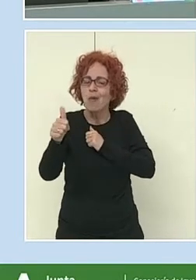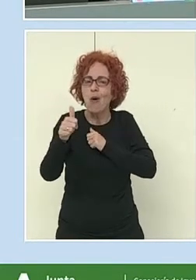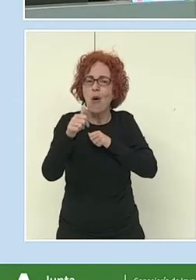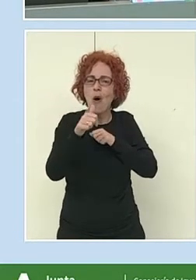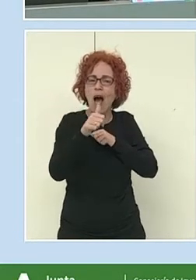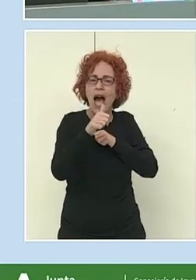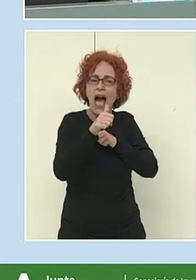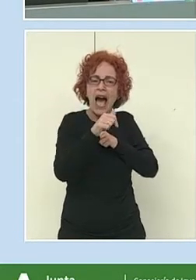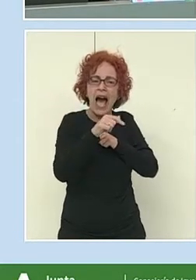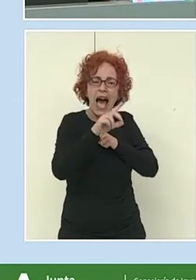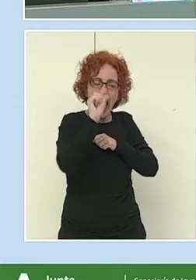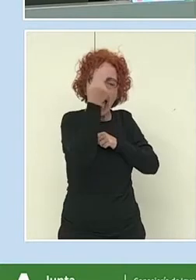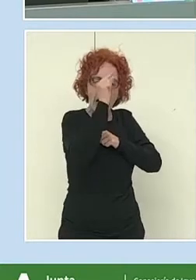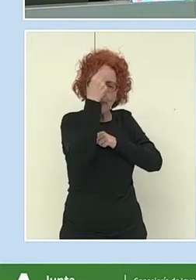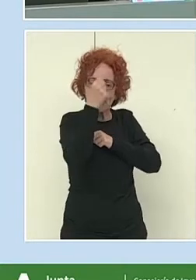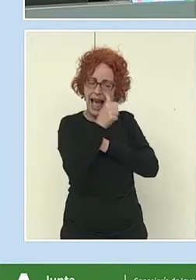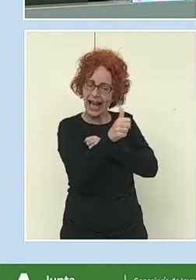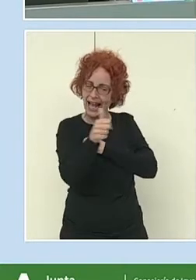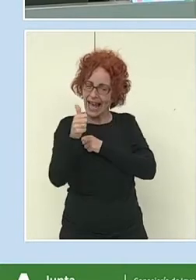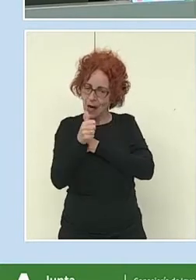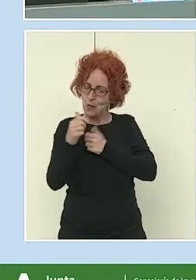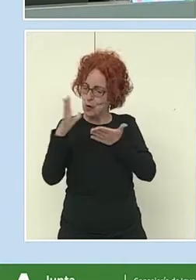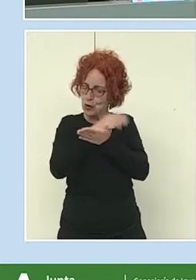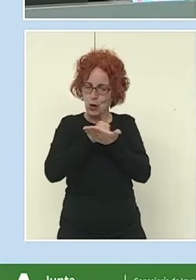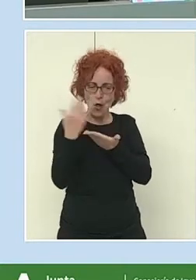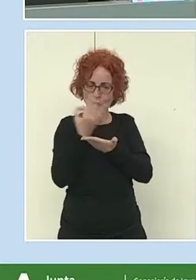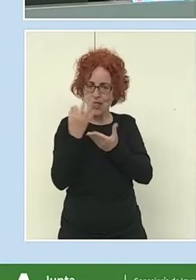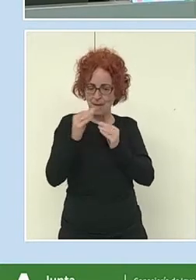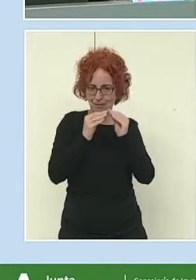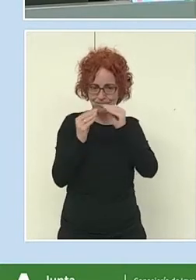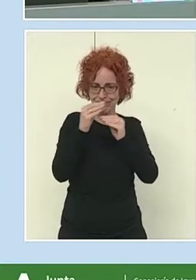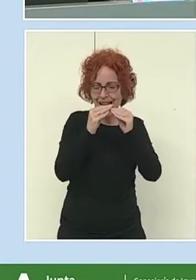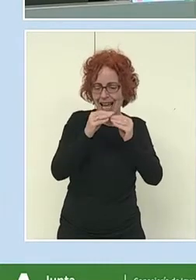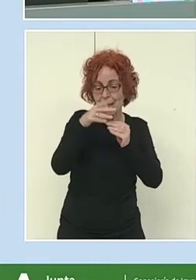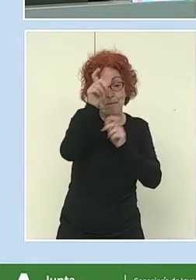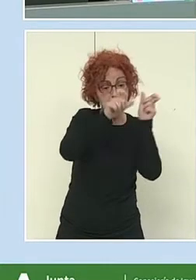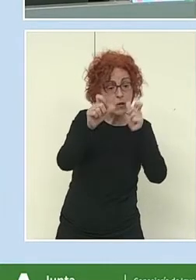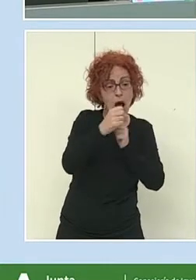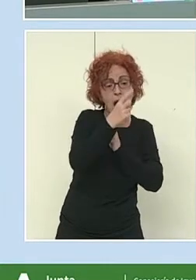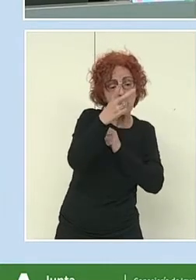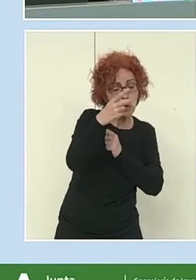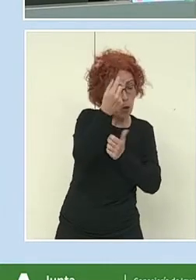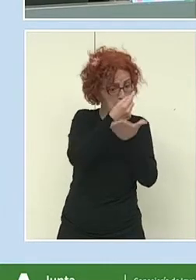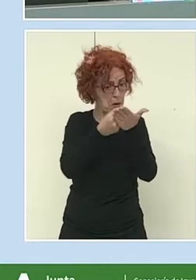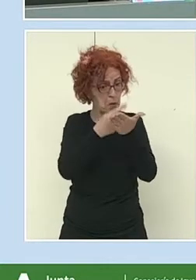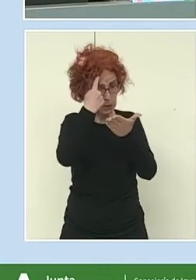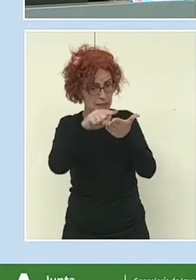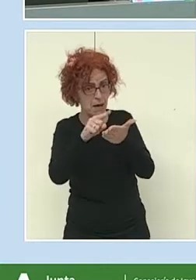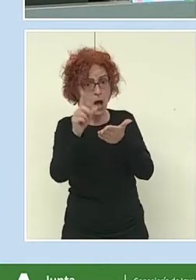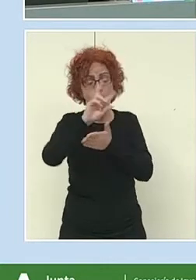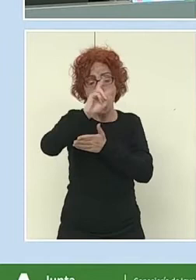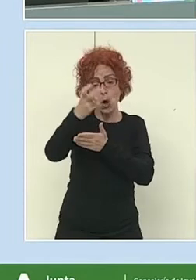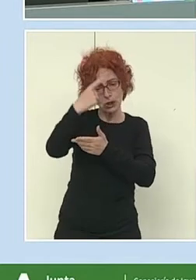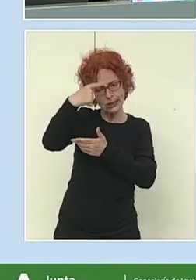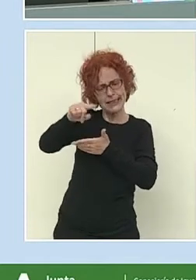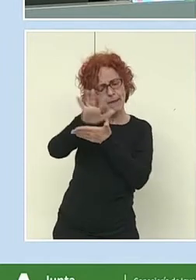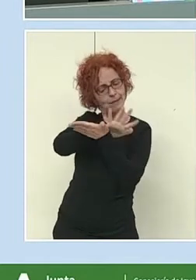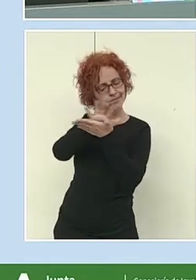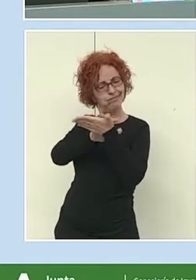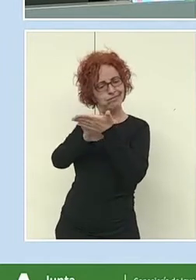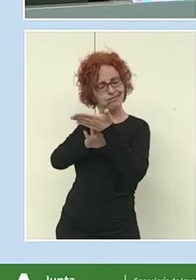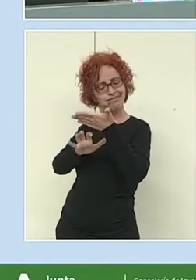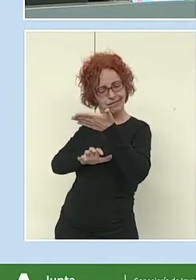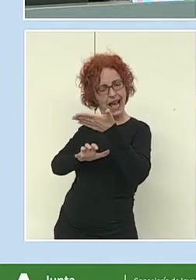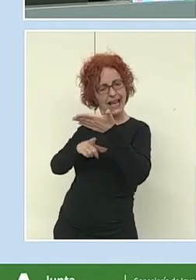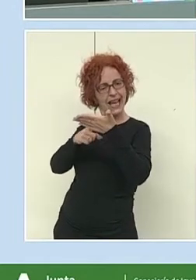para crear un videojuego hace falta gente que sepa redactar, gente que sepa dibujar, que tenga capacidades artísticas,